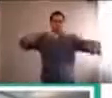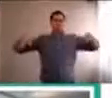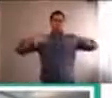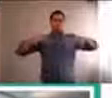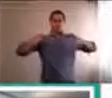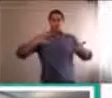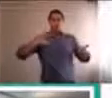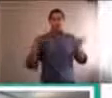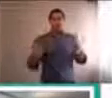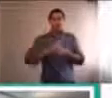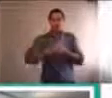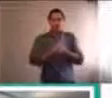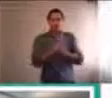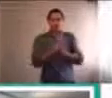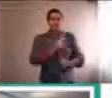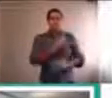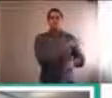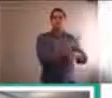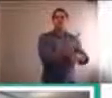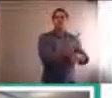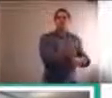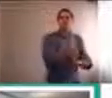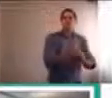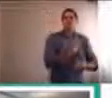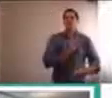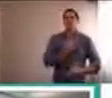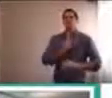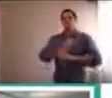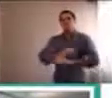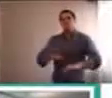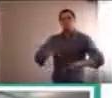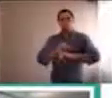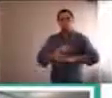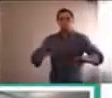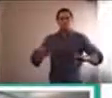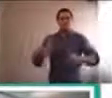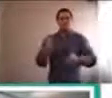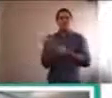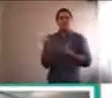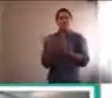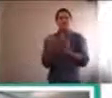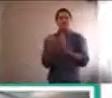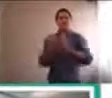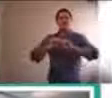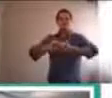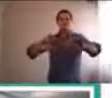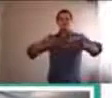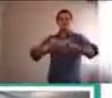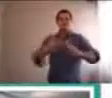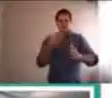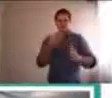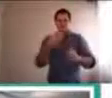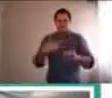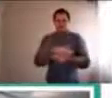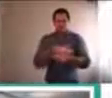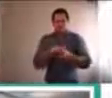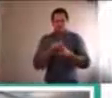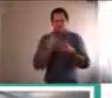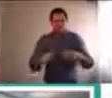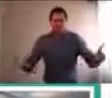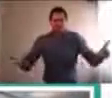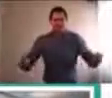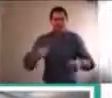enfrentar una clase, también enfrenta una clase con características diferentes. Y es importante